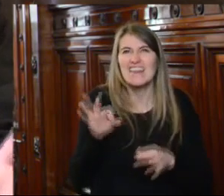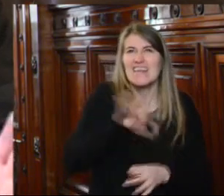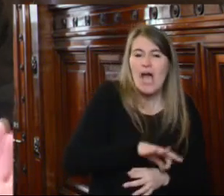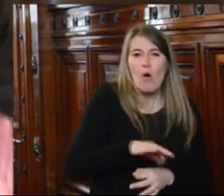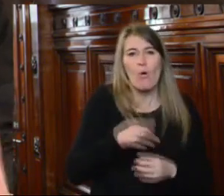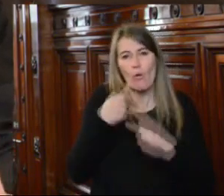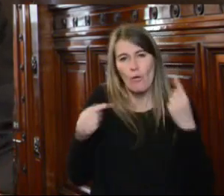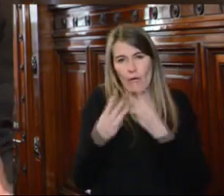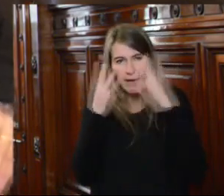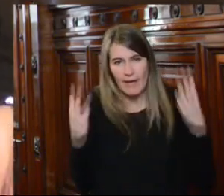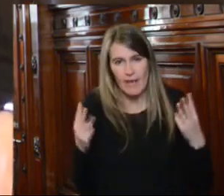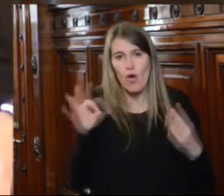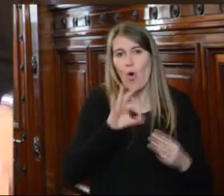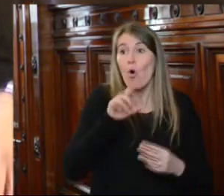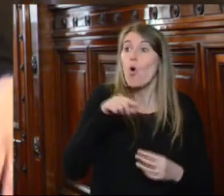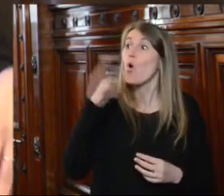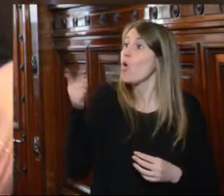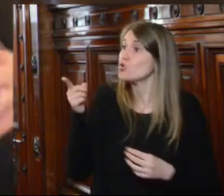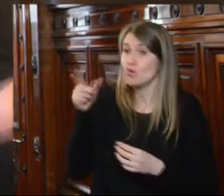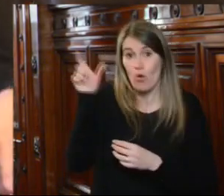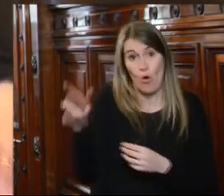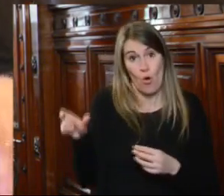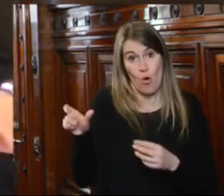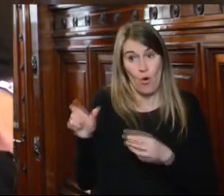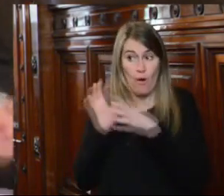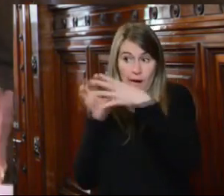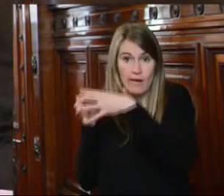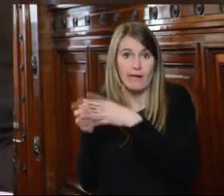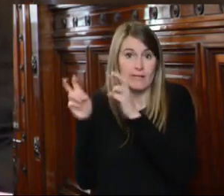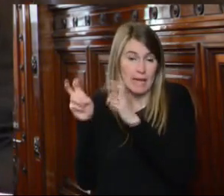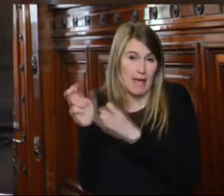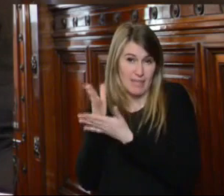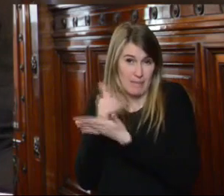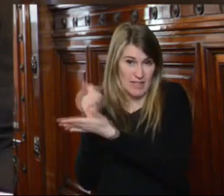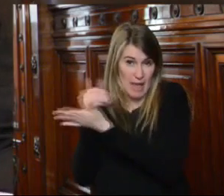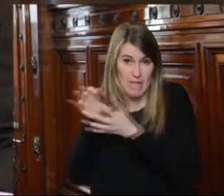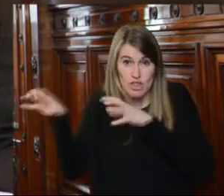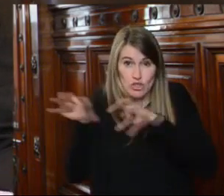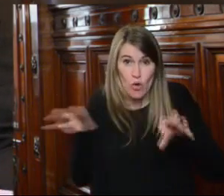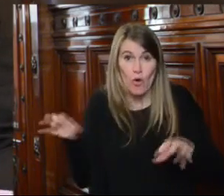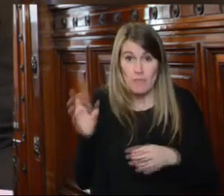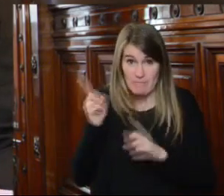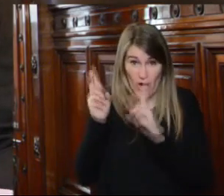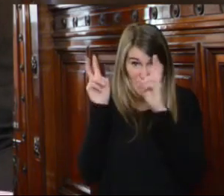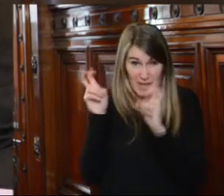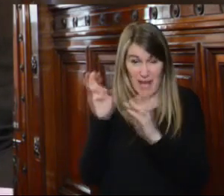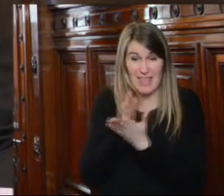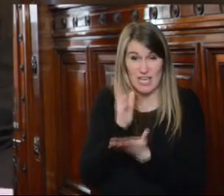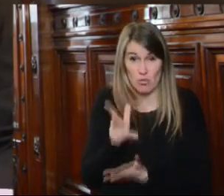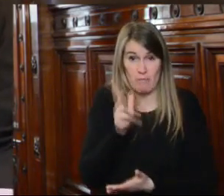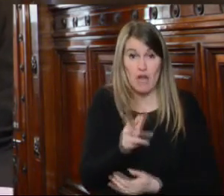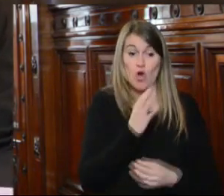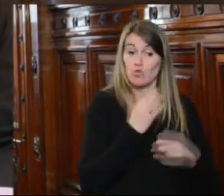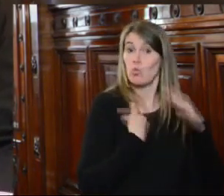jurisdiccional que comprometa como en este alguna decisión o recomendación de la Institución Nacional de Derechos Humanos la Suprema Corte de Justicia